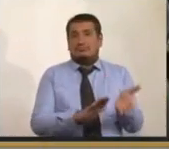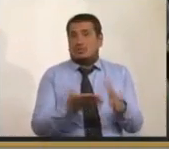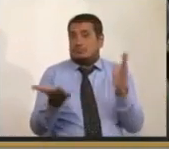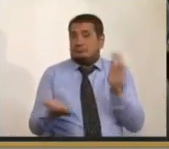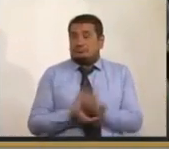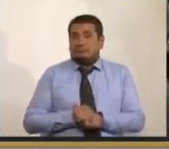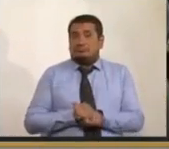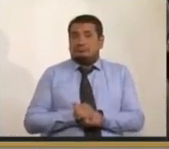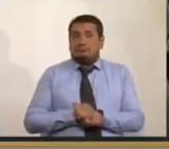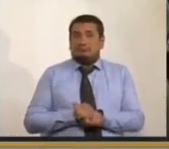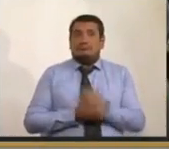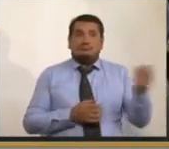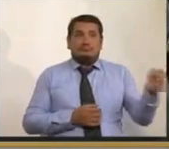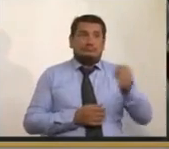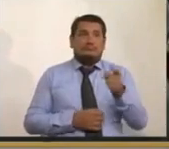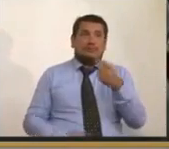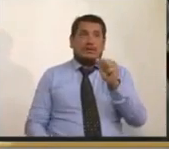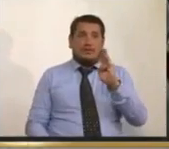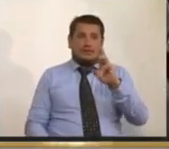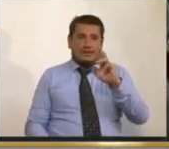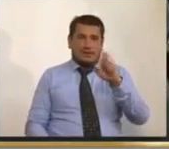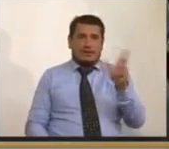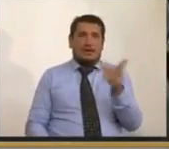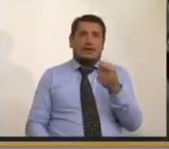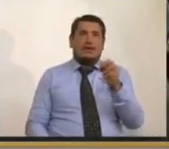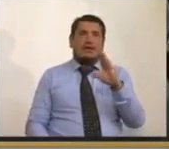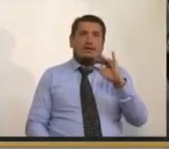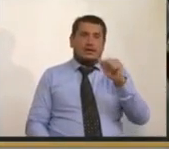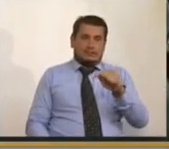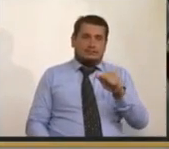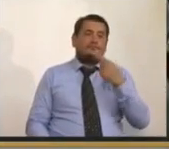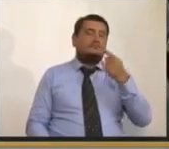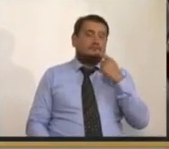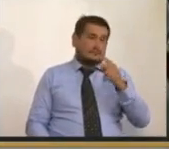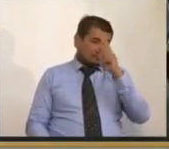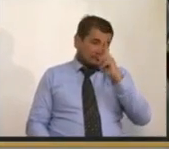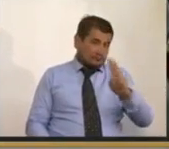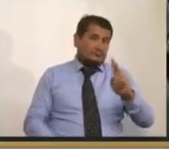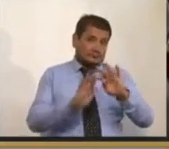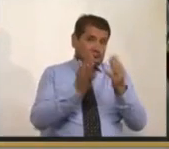Gabriel García Morales no